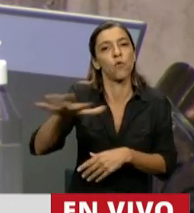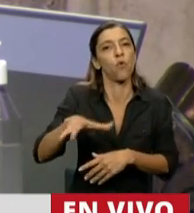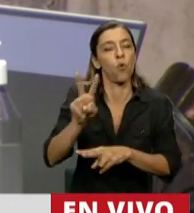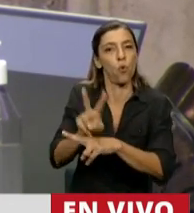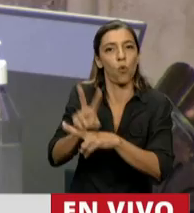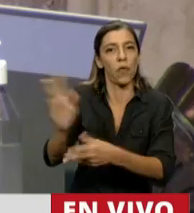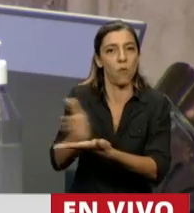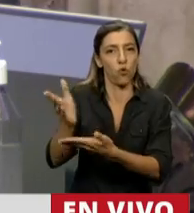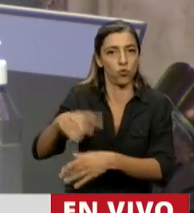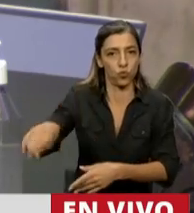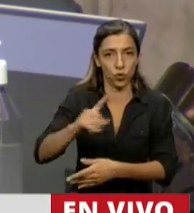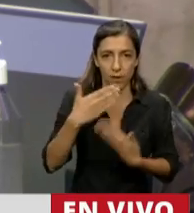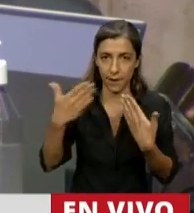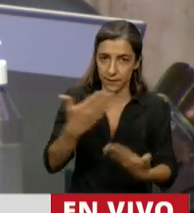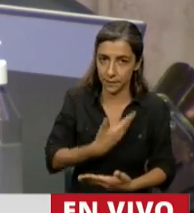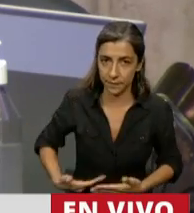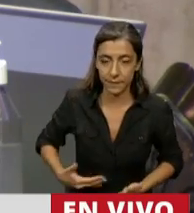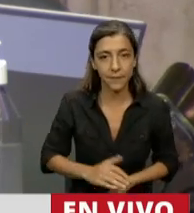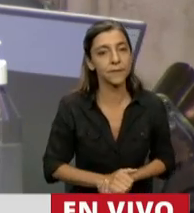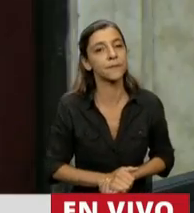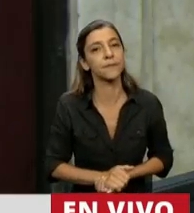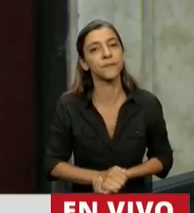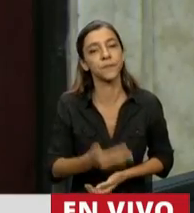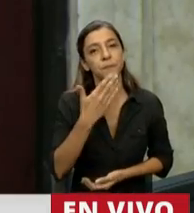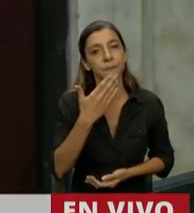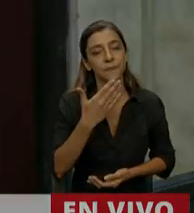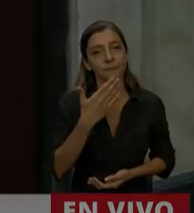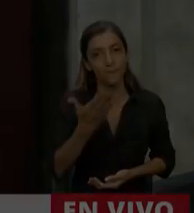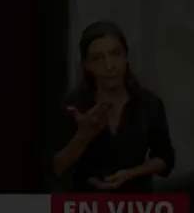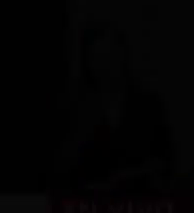Gracias, Presidente. Muchas gracias. Diputado Torello.